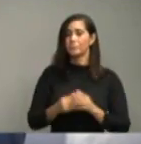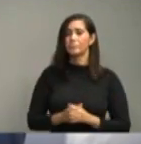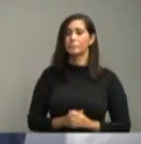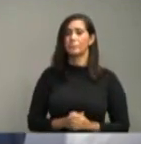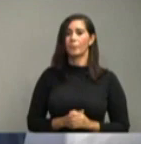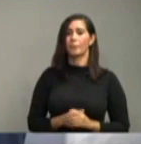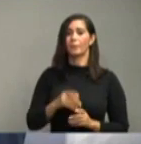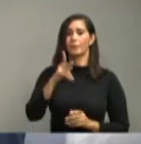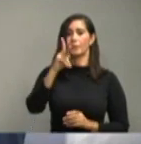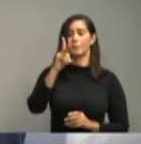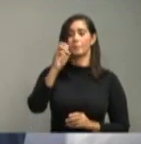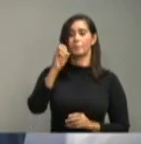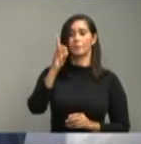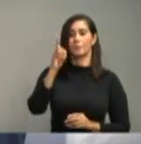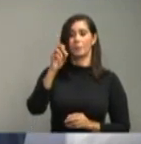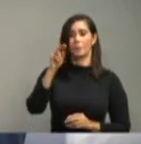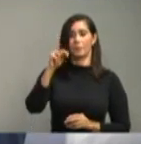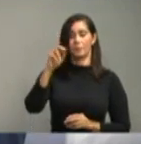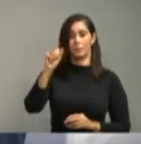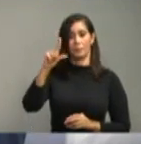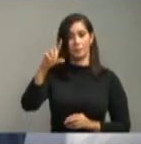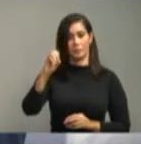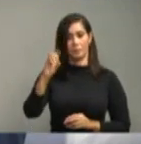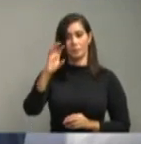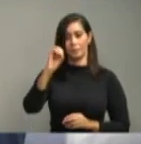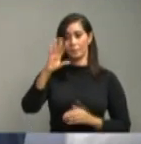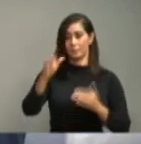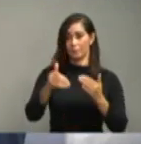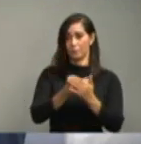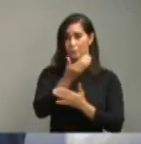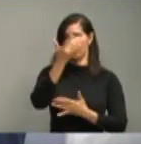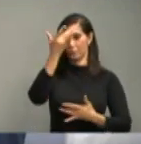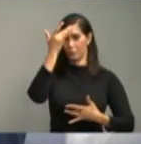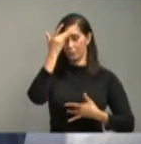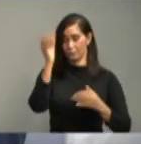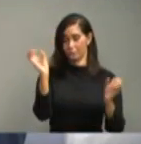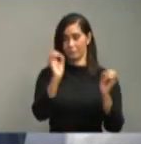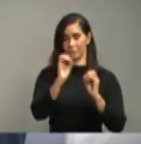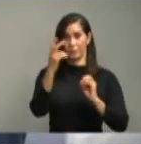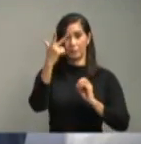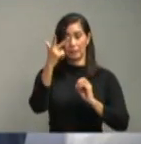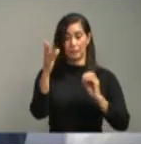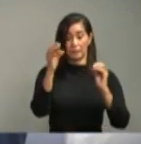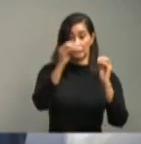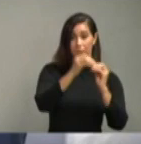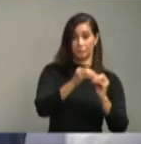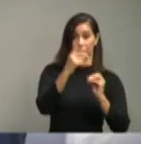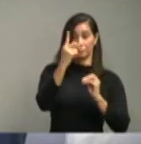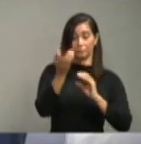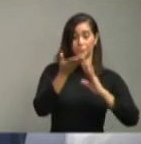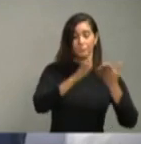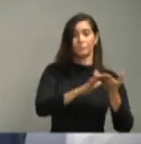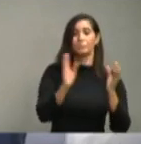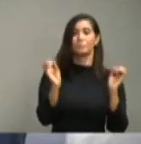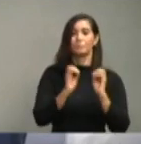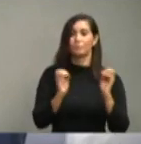Pebernales, 0 casos nuevos, 3 acumulados, ningún fallecimiento.